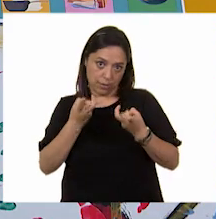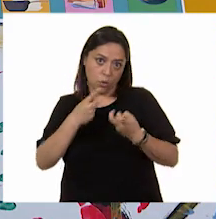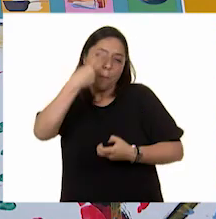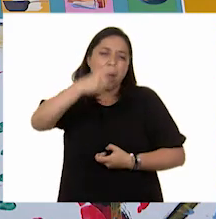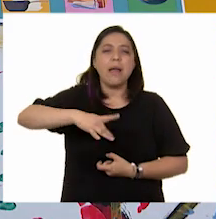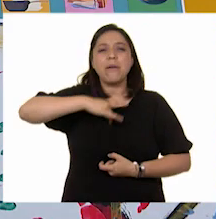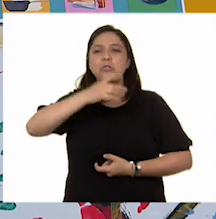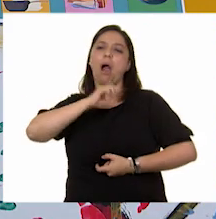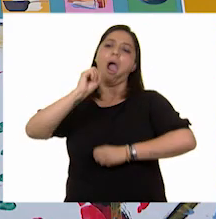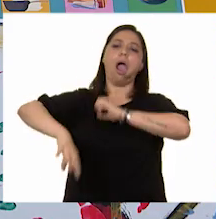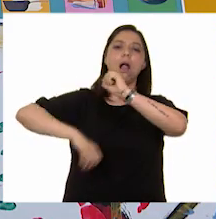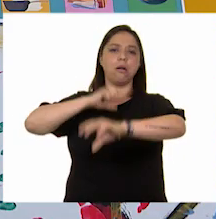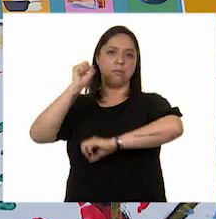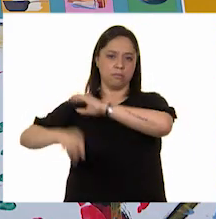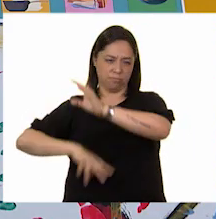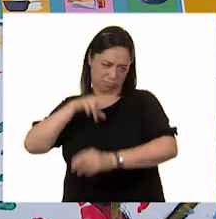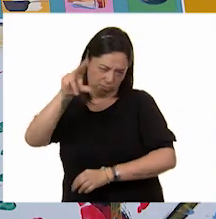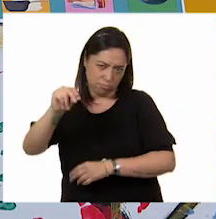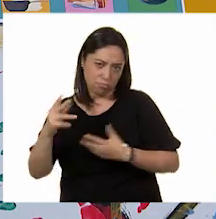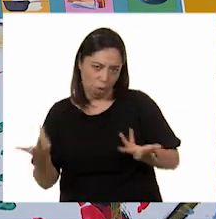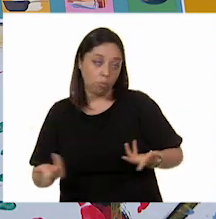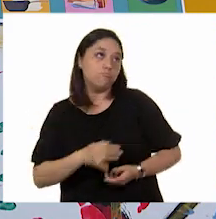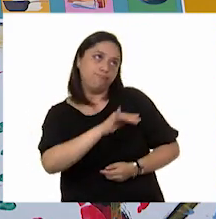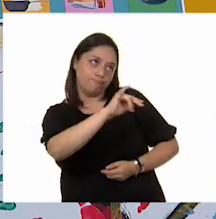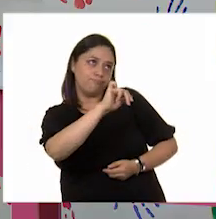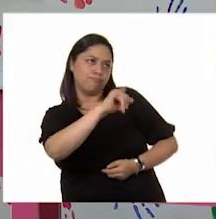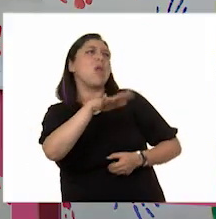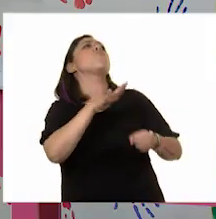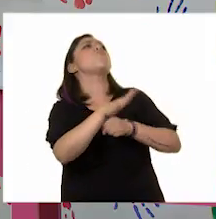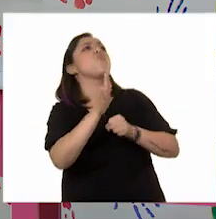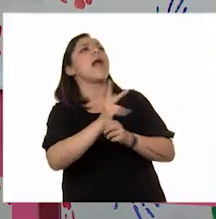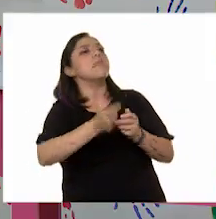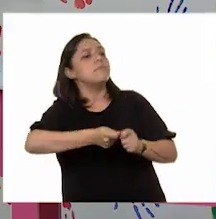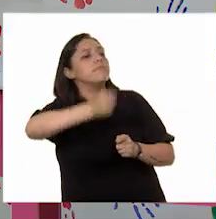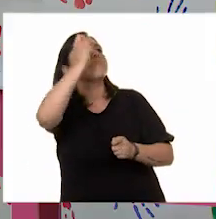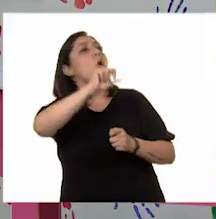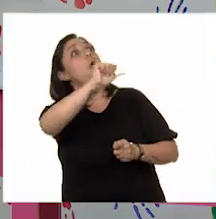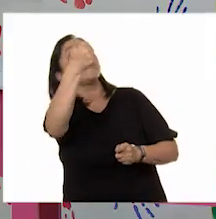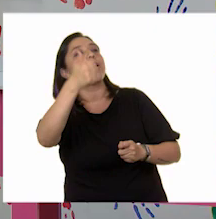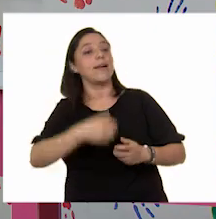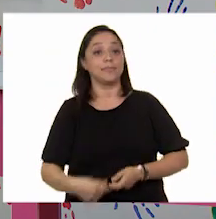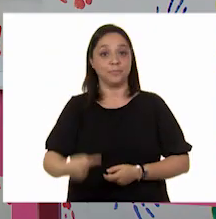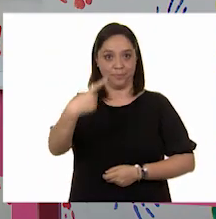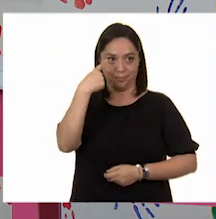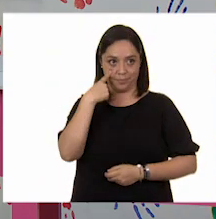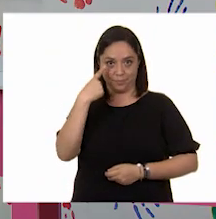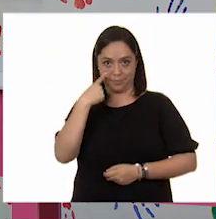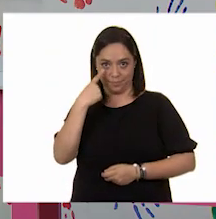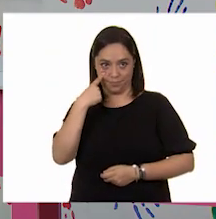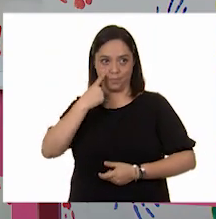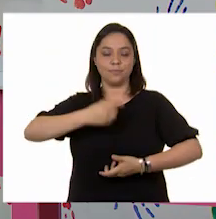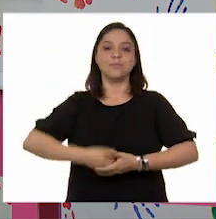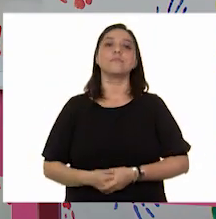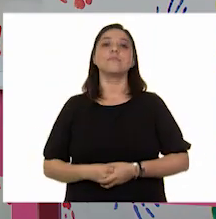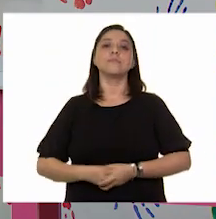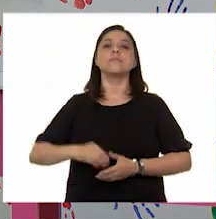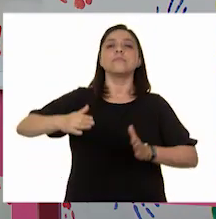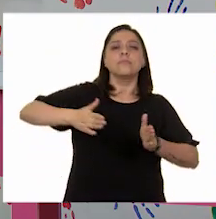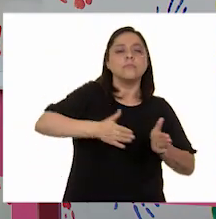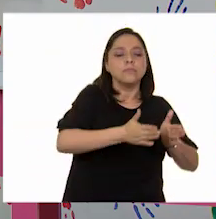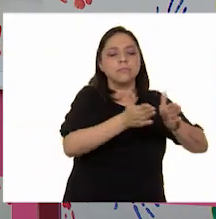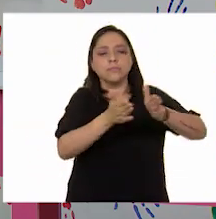maestra. Oiga, ¿y cuál es la siguiente carta? Ah, pues la siguiente carta dice así. Yo rueda que rueda por el camino.